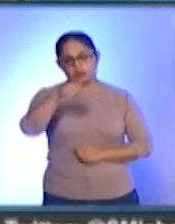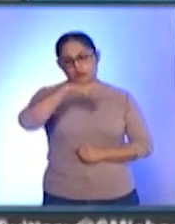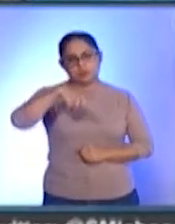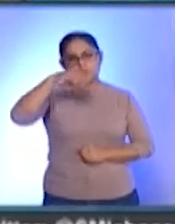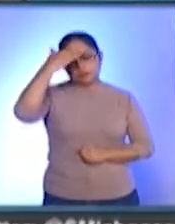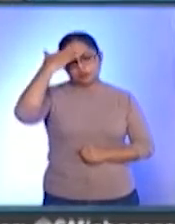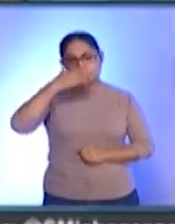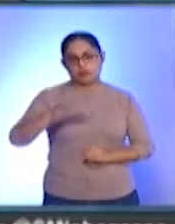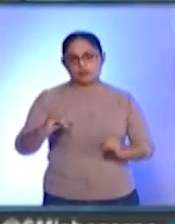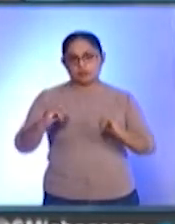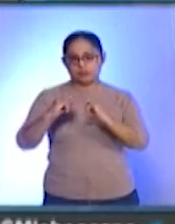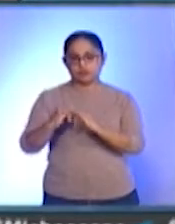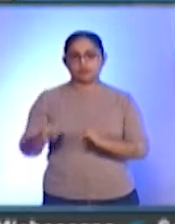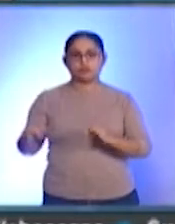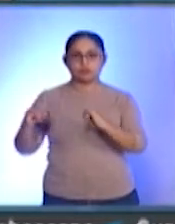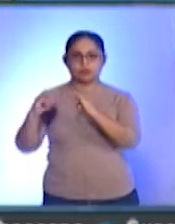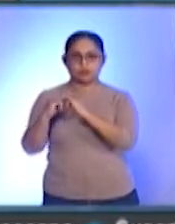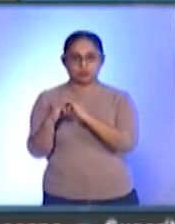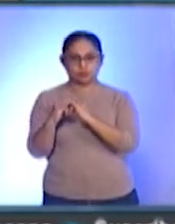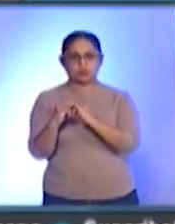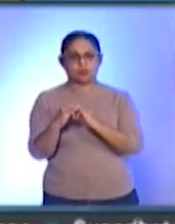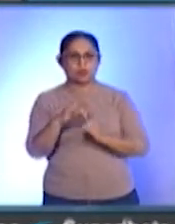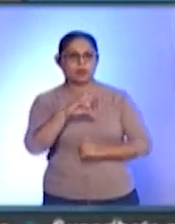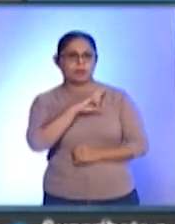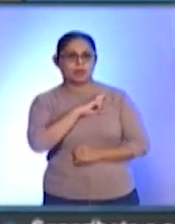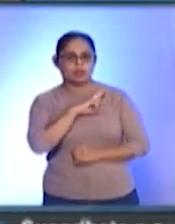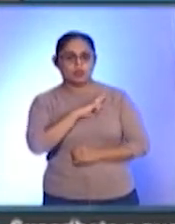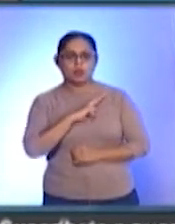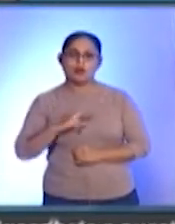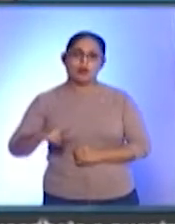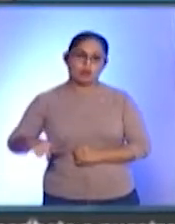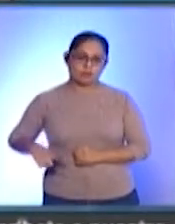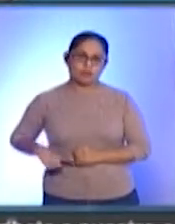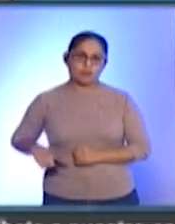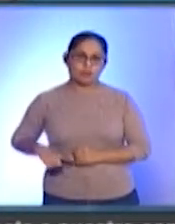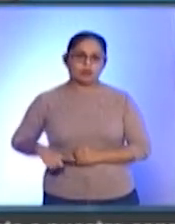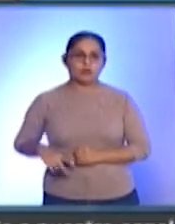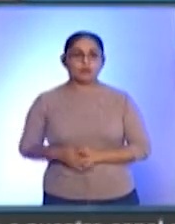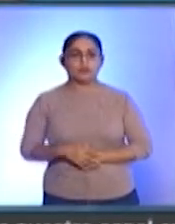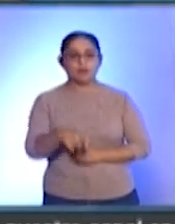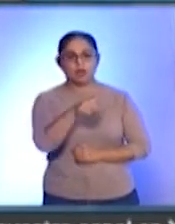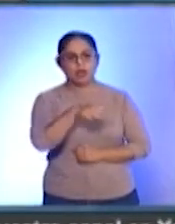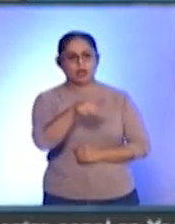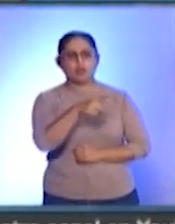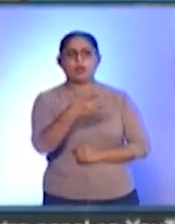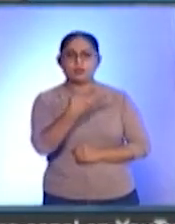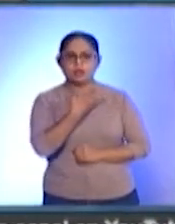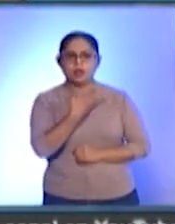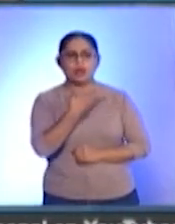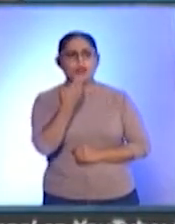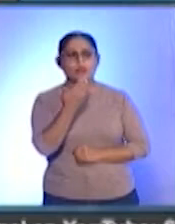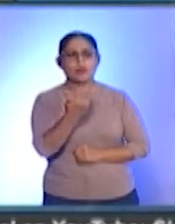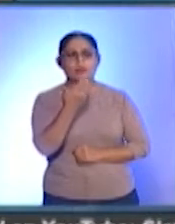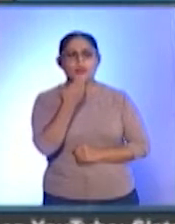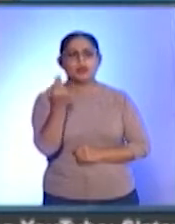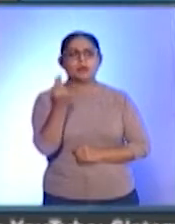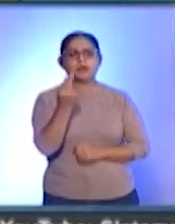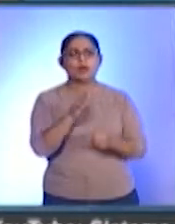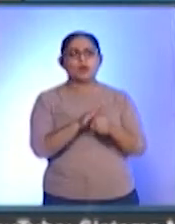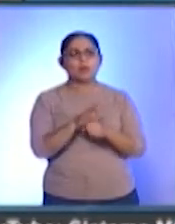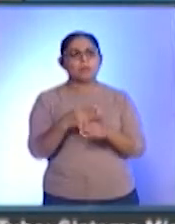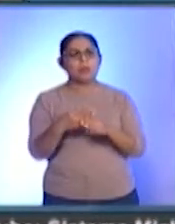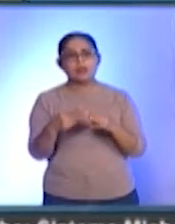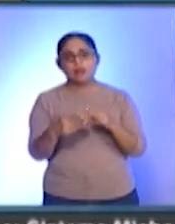instituciones, las instituciones tanto públicas como privadas, cuentan con la infraestructura y con los medios necesarios para